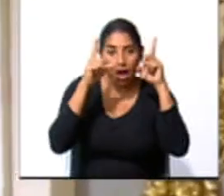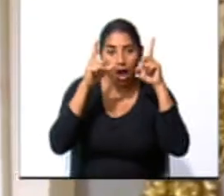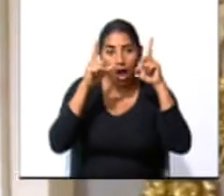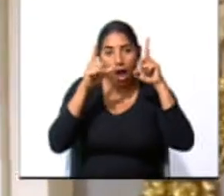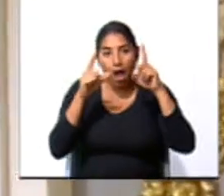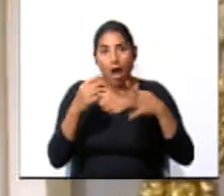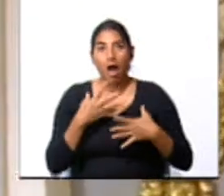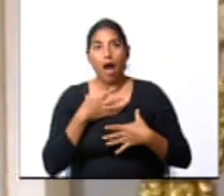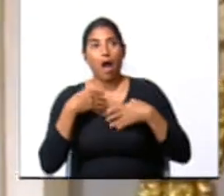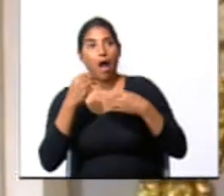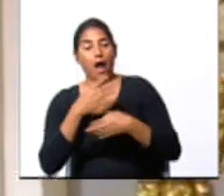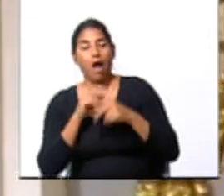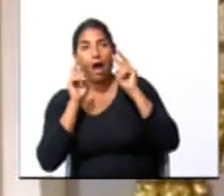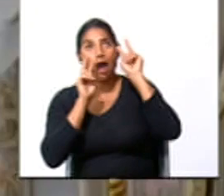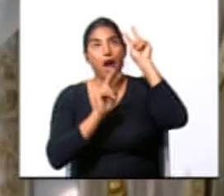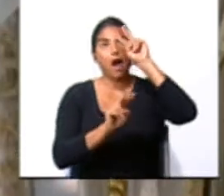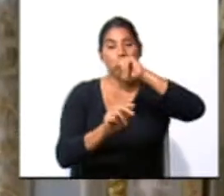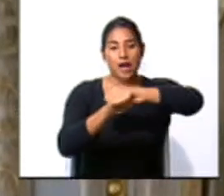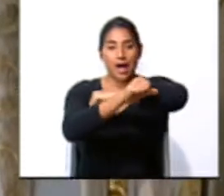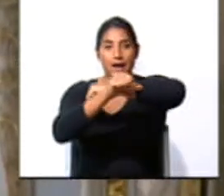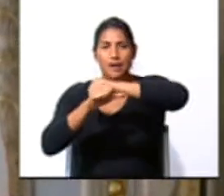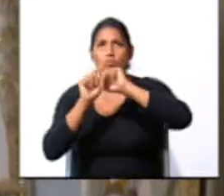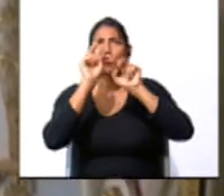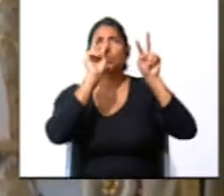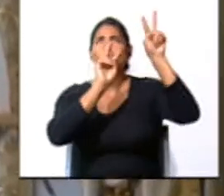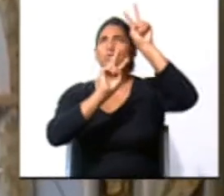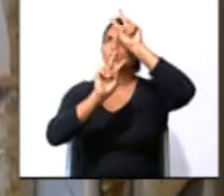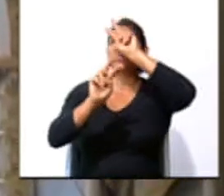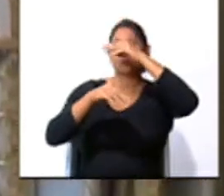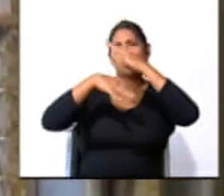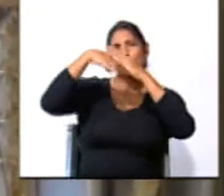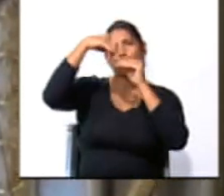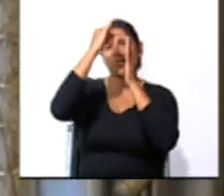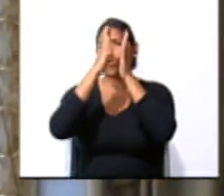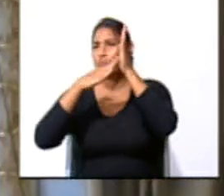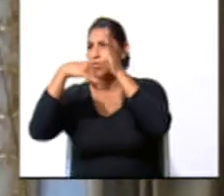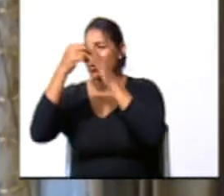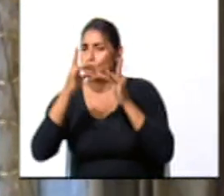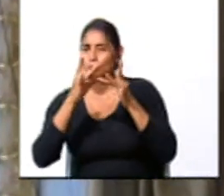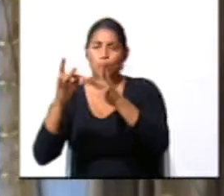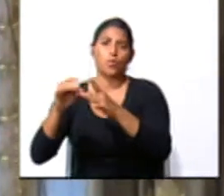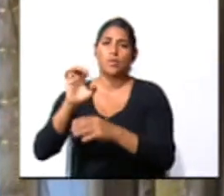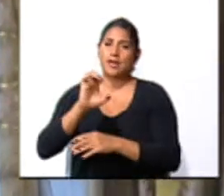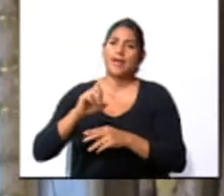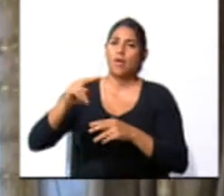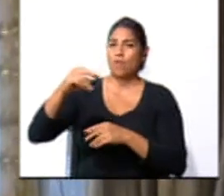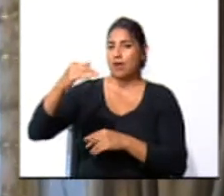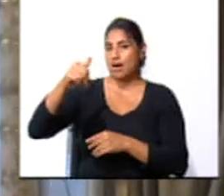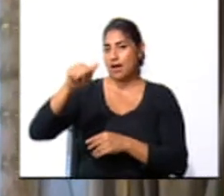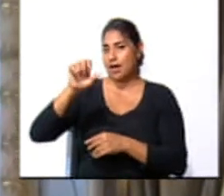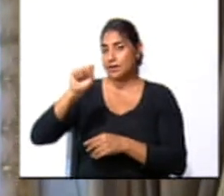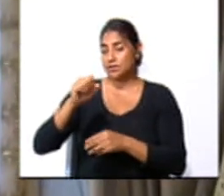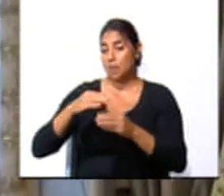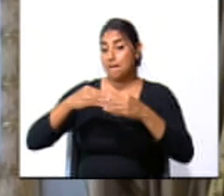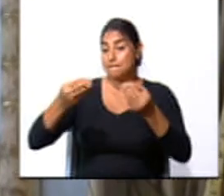exquisita belleza de la arquitectura renacentista, del más puro estilo neoclásico, con mármoles traídos de Italia